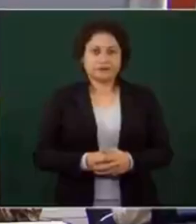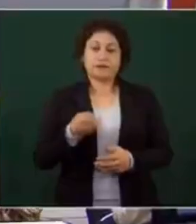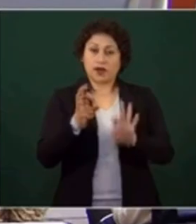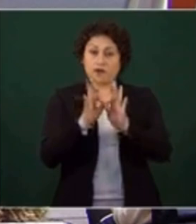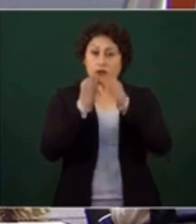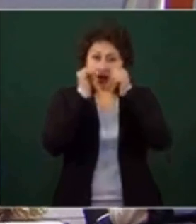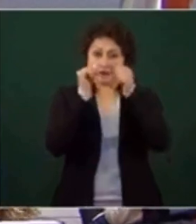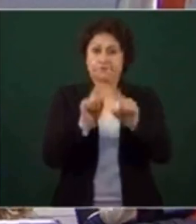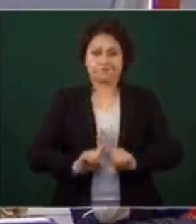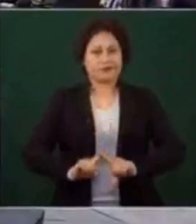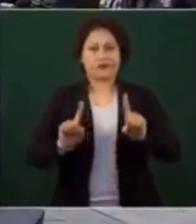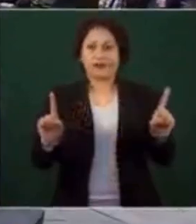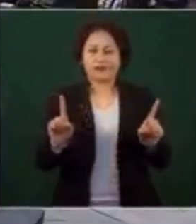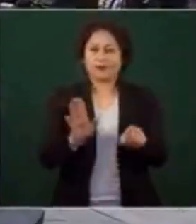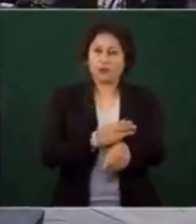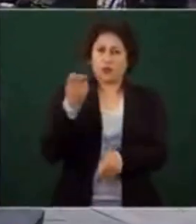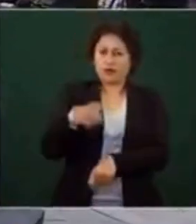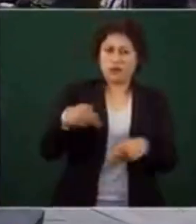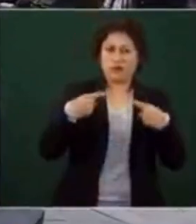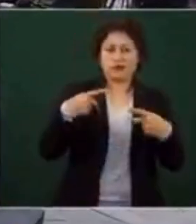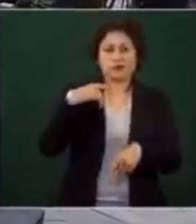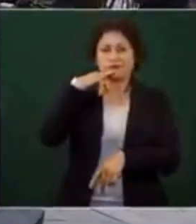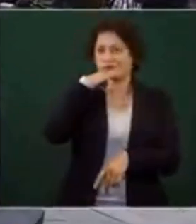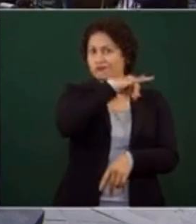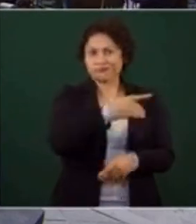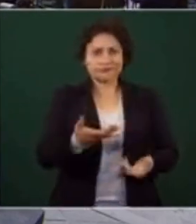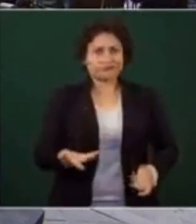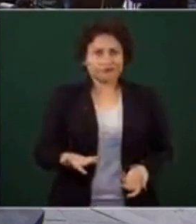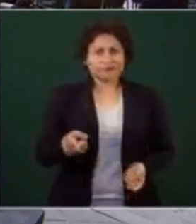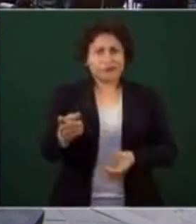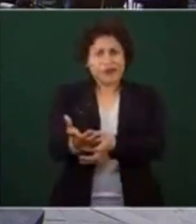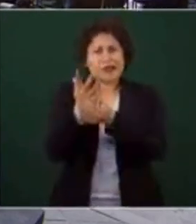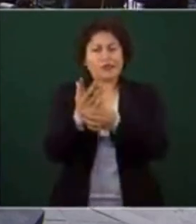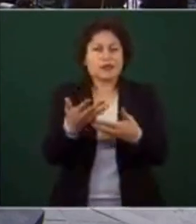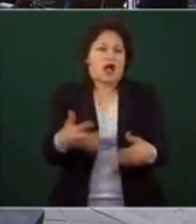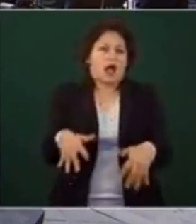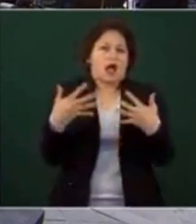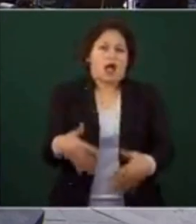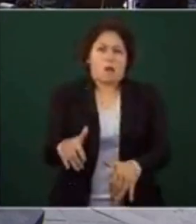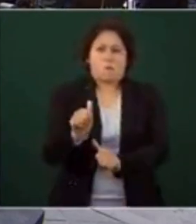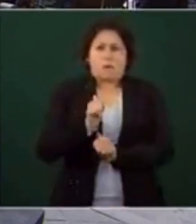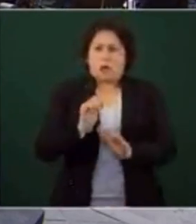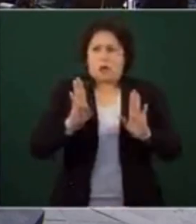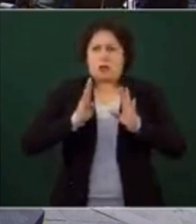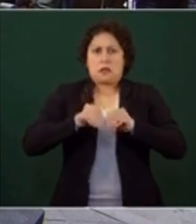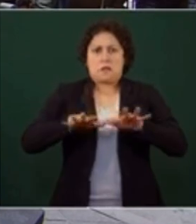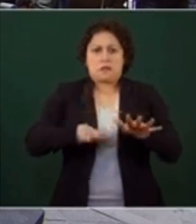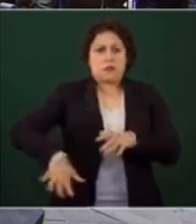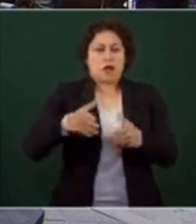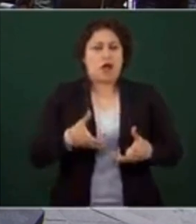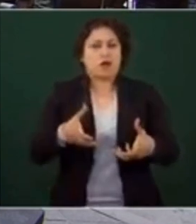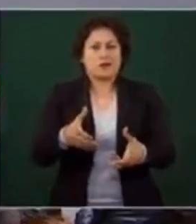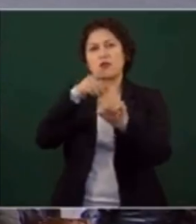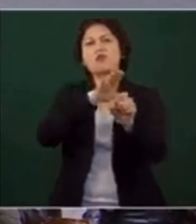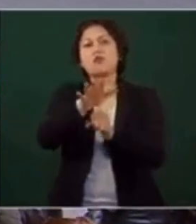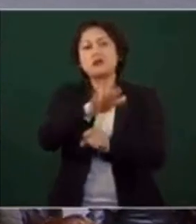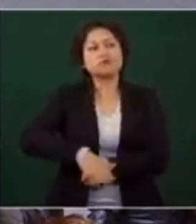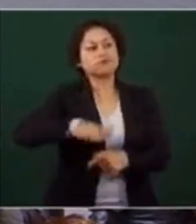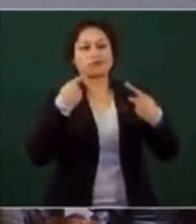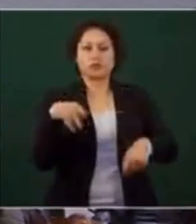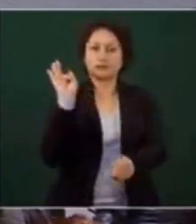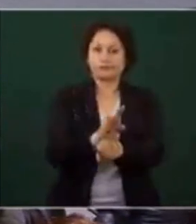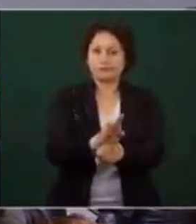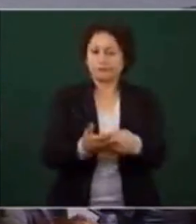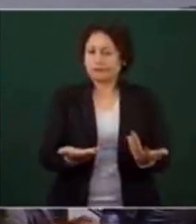Estos hipócritas hablan de militarización. ¿Para qué es la Guardia Nacional? Para proteger al pueblo. ¿Ustedes